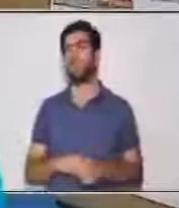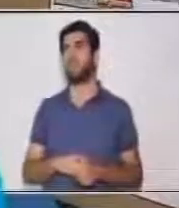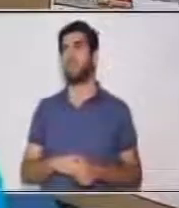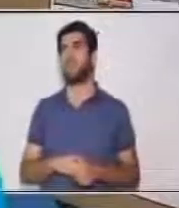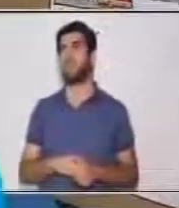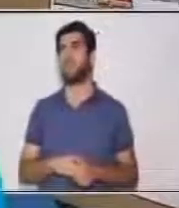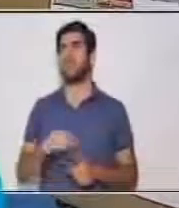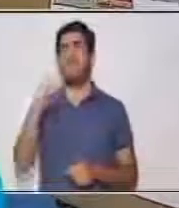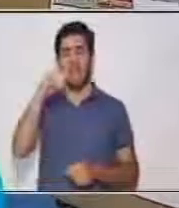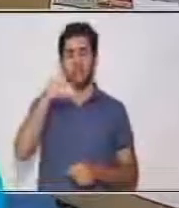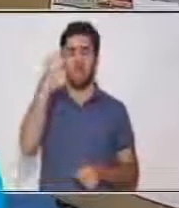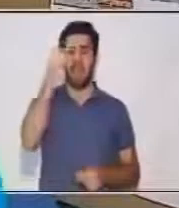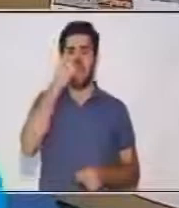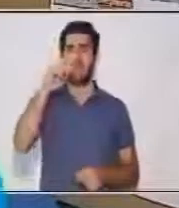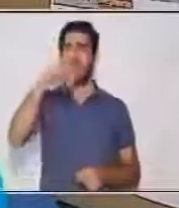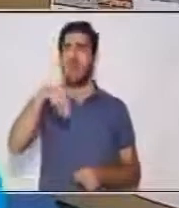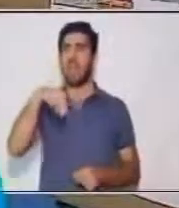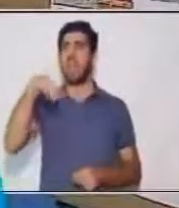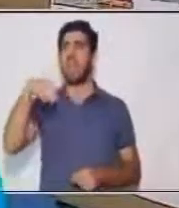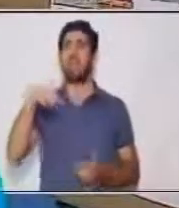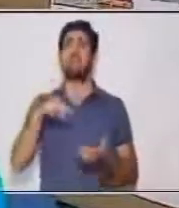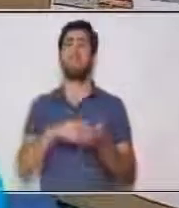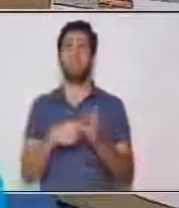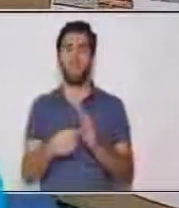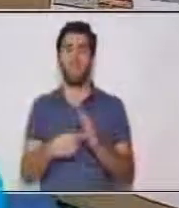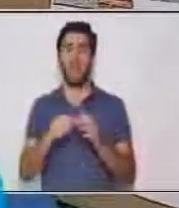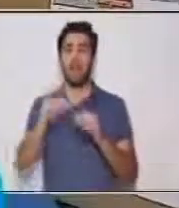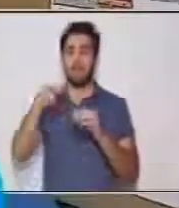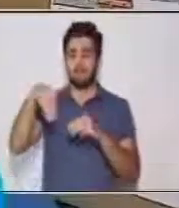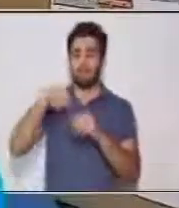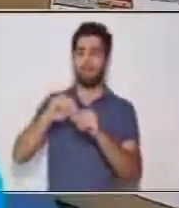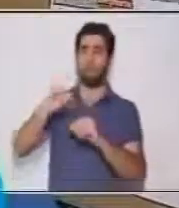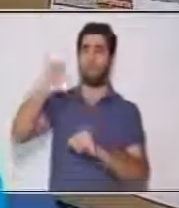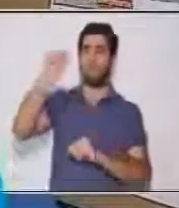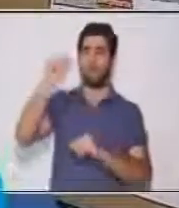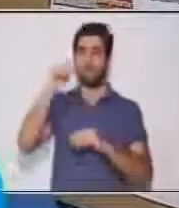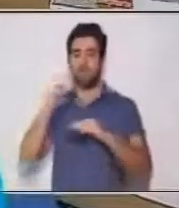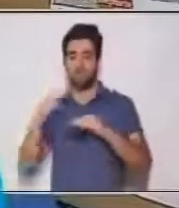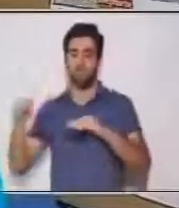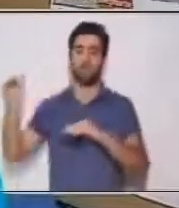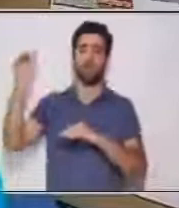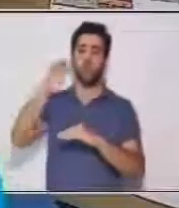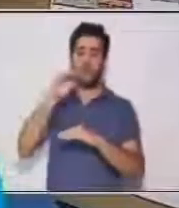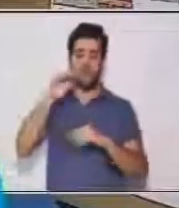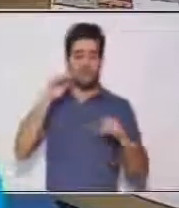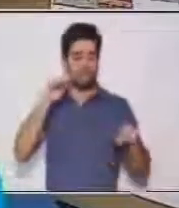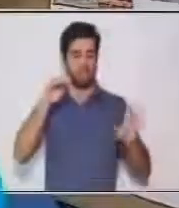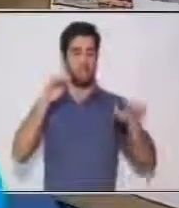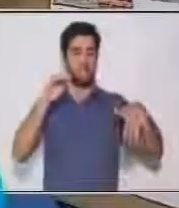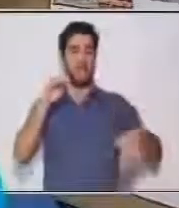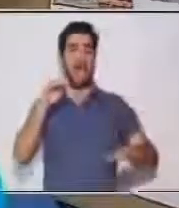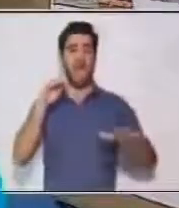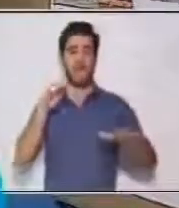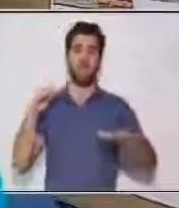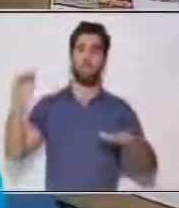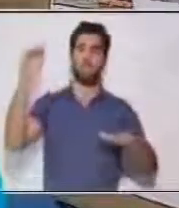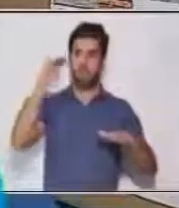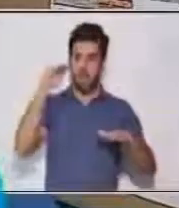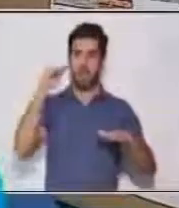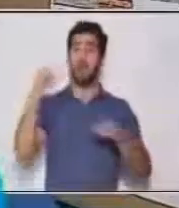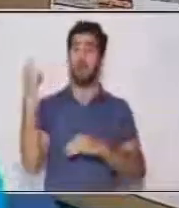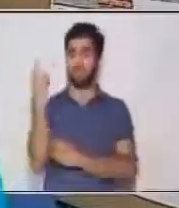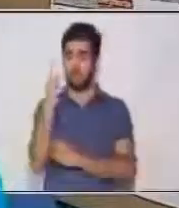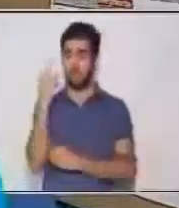M-S-N-M quiere decir metros sobre el nivel del mar. Es muy importante saber también interpretar la sigla.